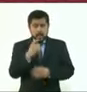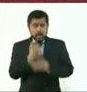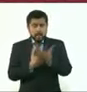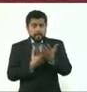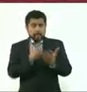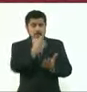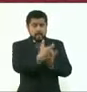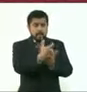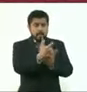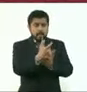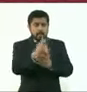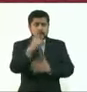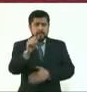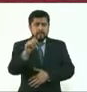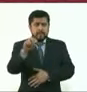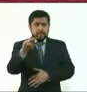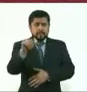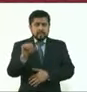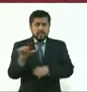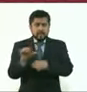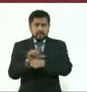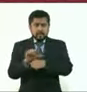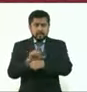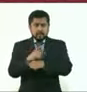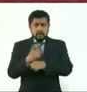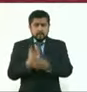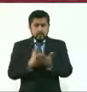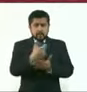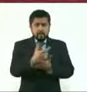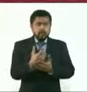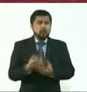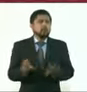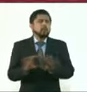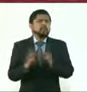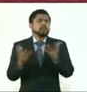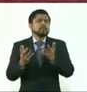descuento? ¿Cómo va a funcionar este año?